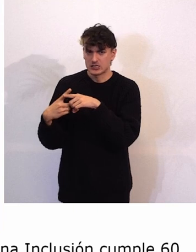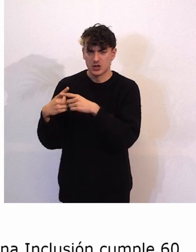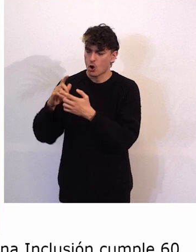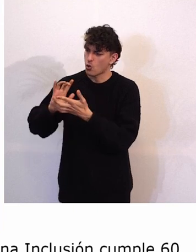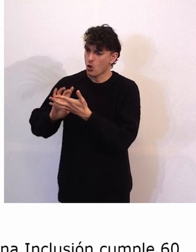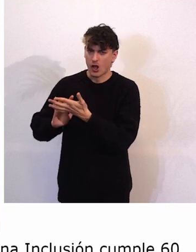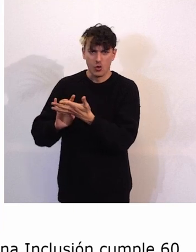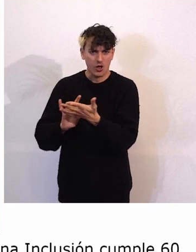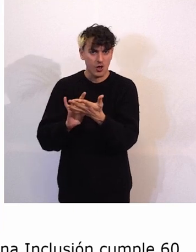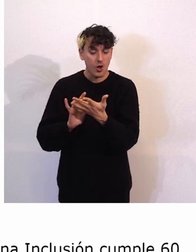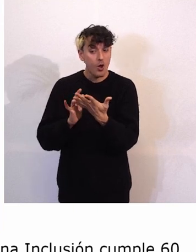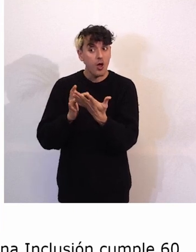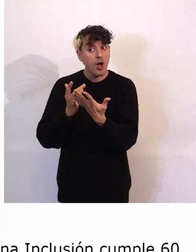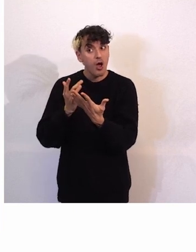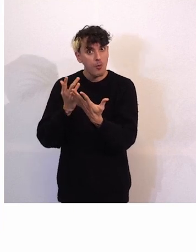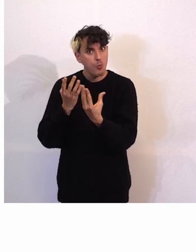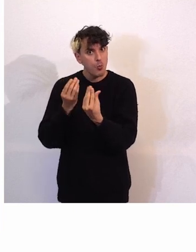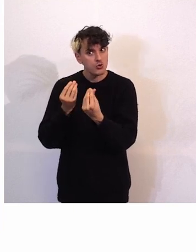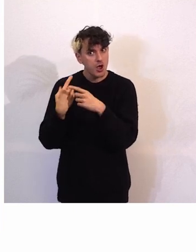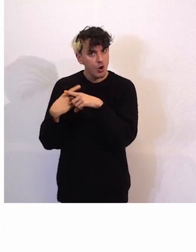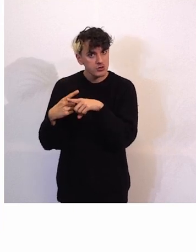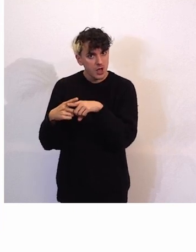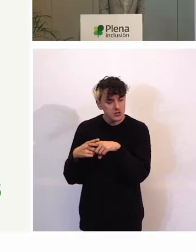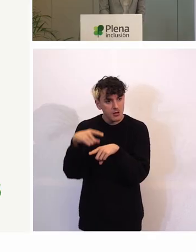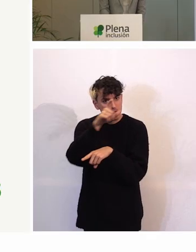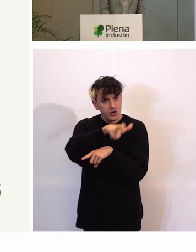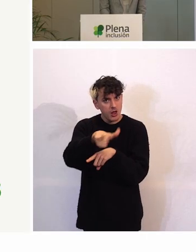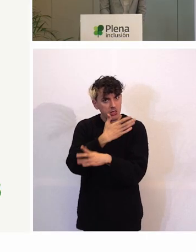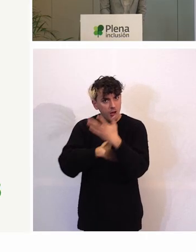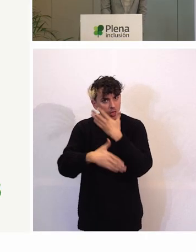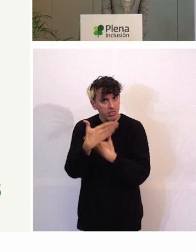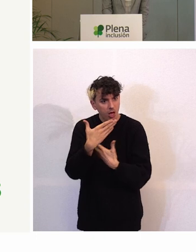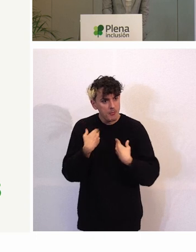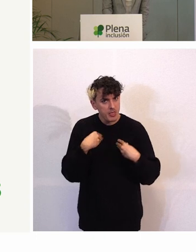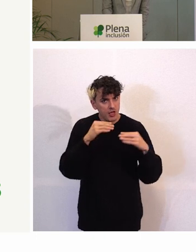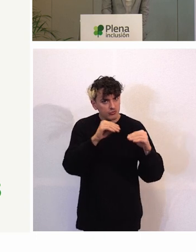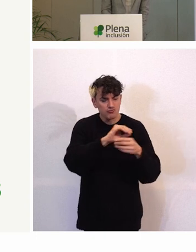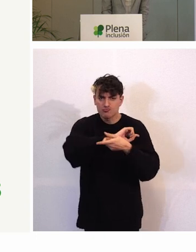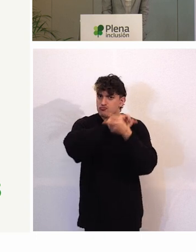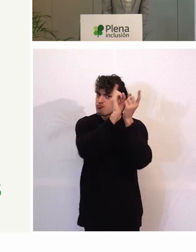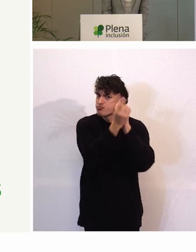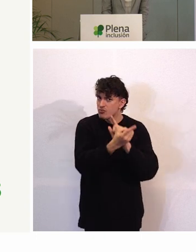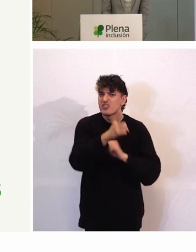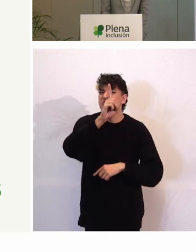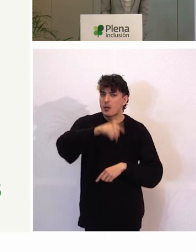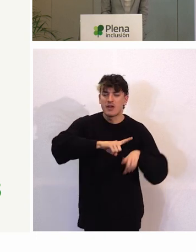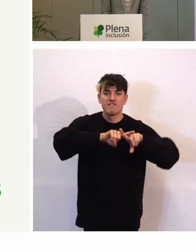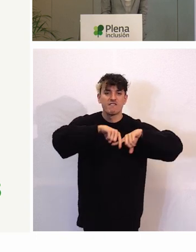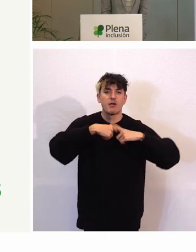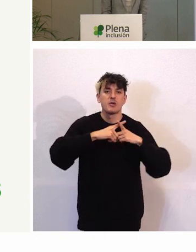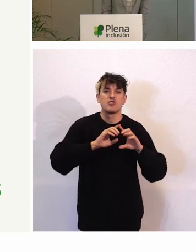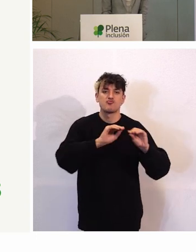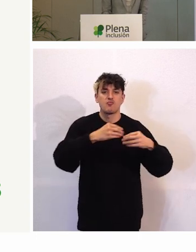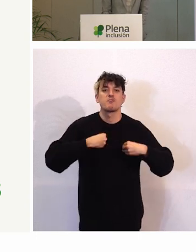han cambiado la vida de las personas con discapacidad y de sus familias. Pero también ha